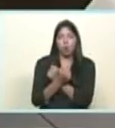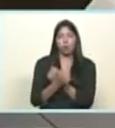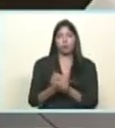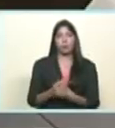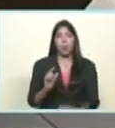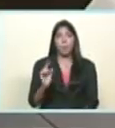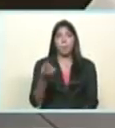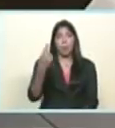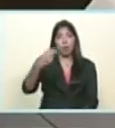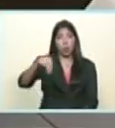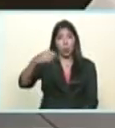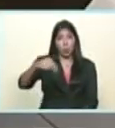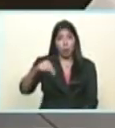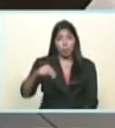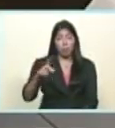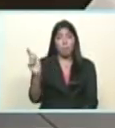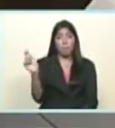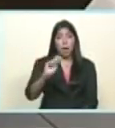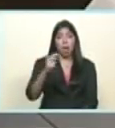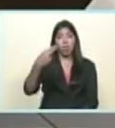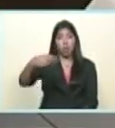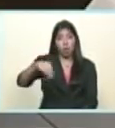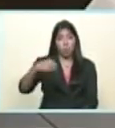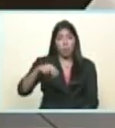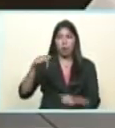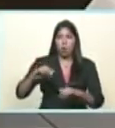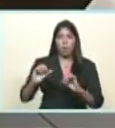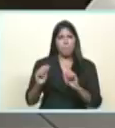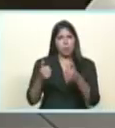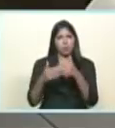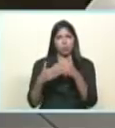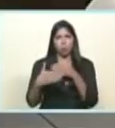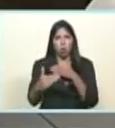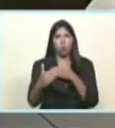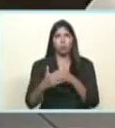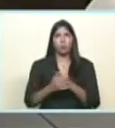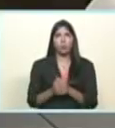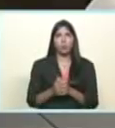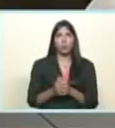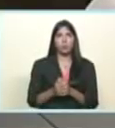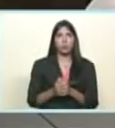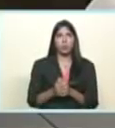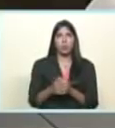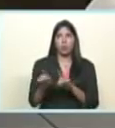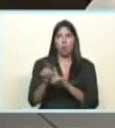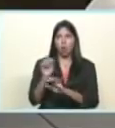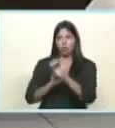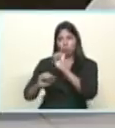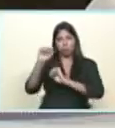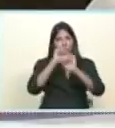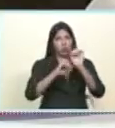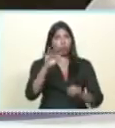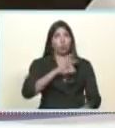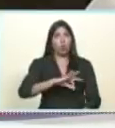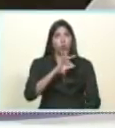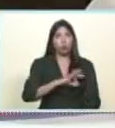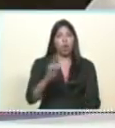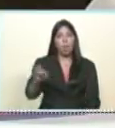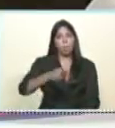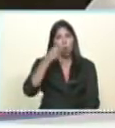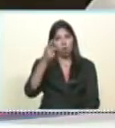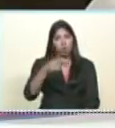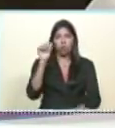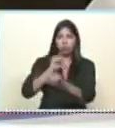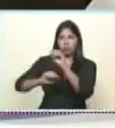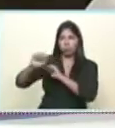noviembre, mes de noviembre, precisamente, estamos arrancando un mes de noviembre en ofensiva social, en ofensiva política